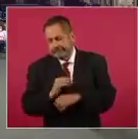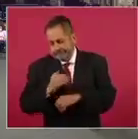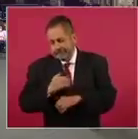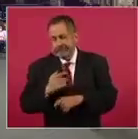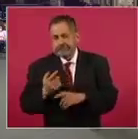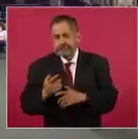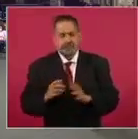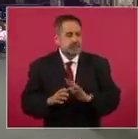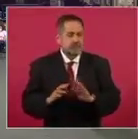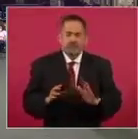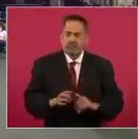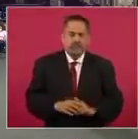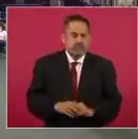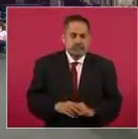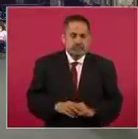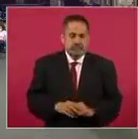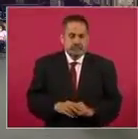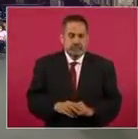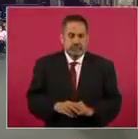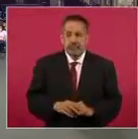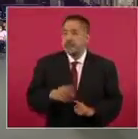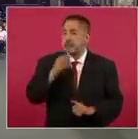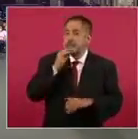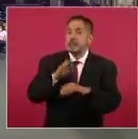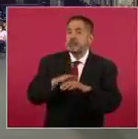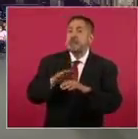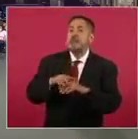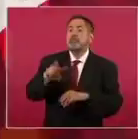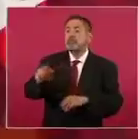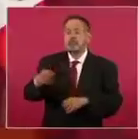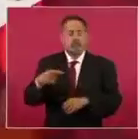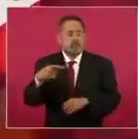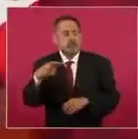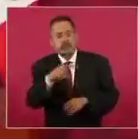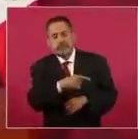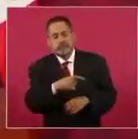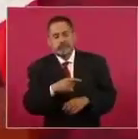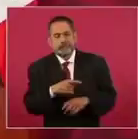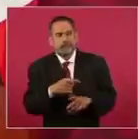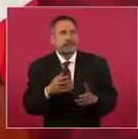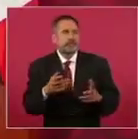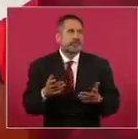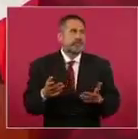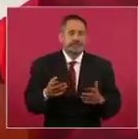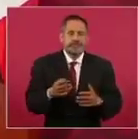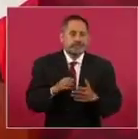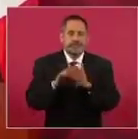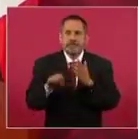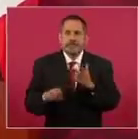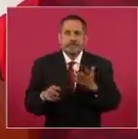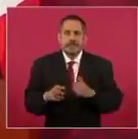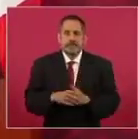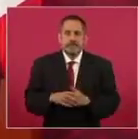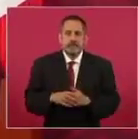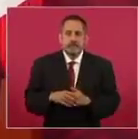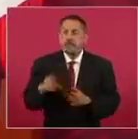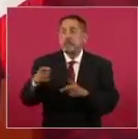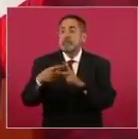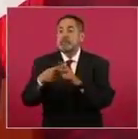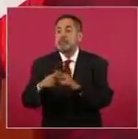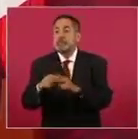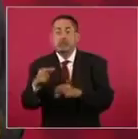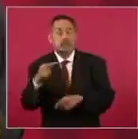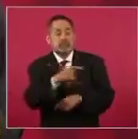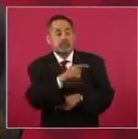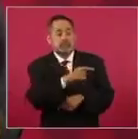no vaya a iniciar proceso en